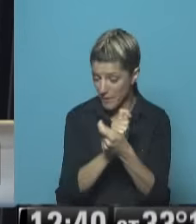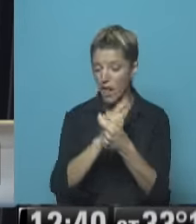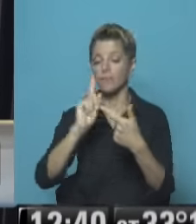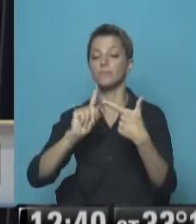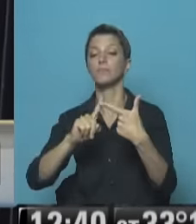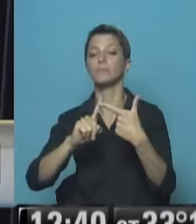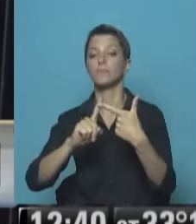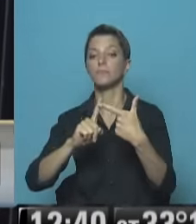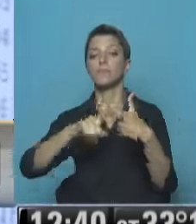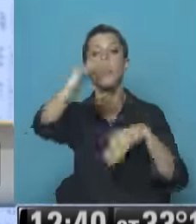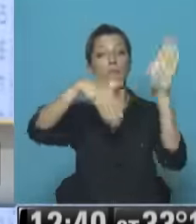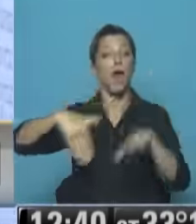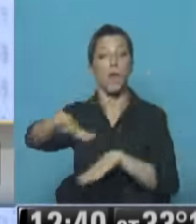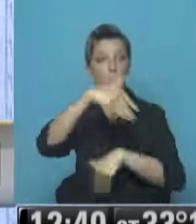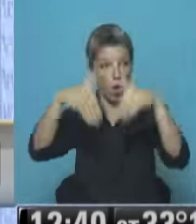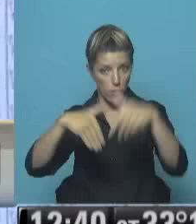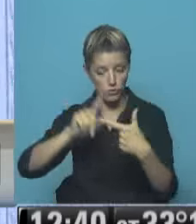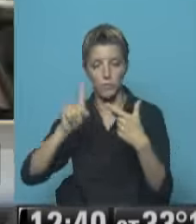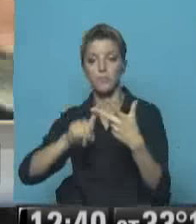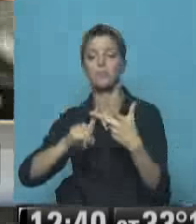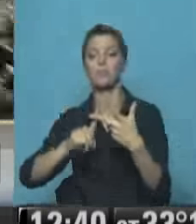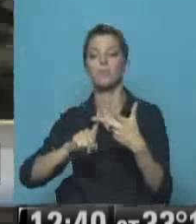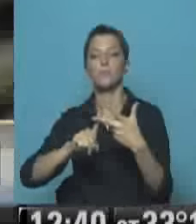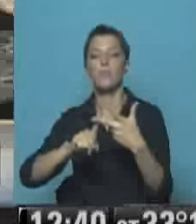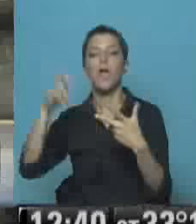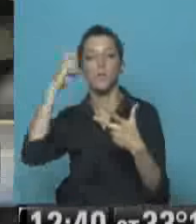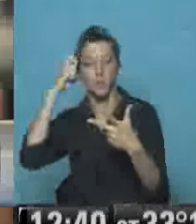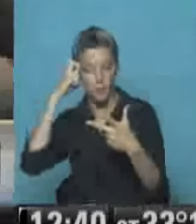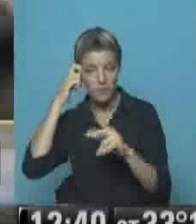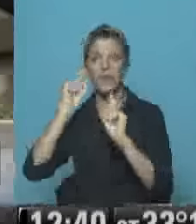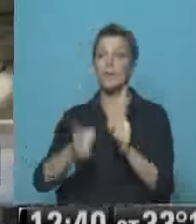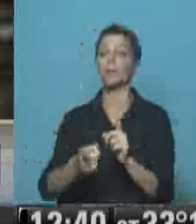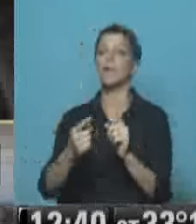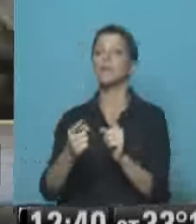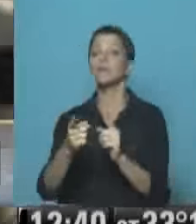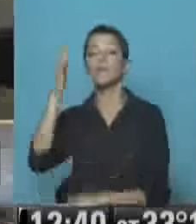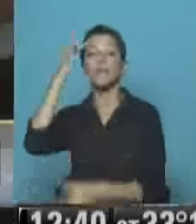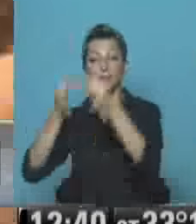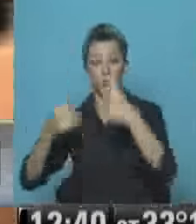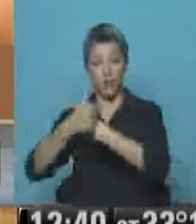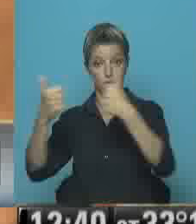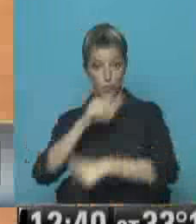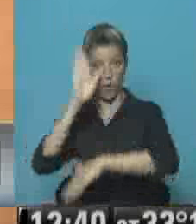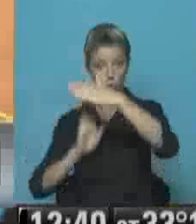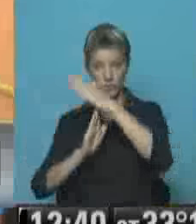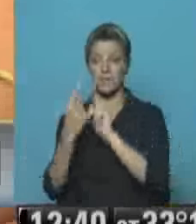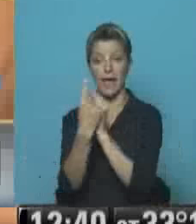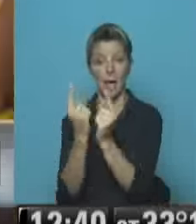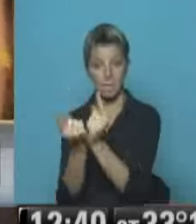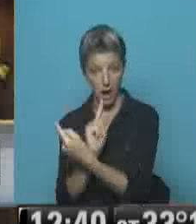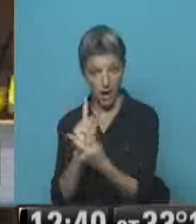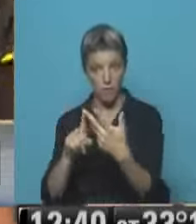a referendo popular Convocatoria a la Constituyente Remoción de magistrados del Tribunal Supremo de Justicia